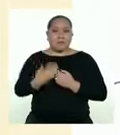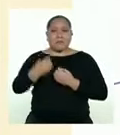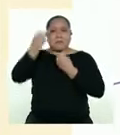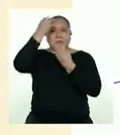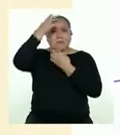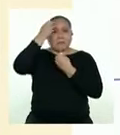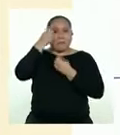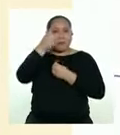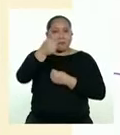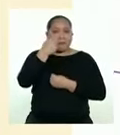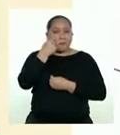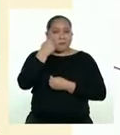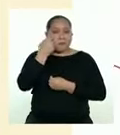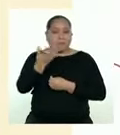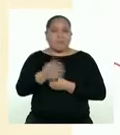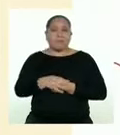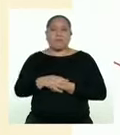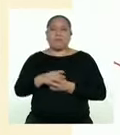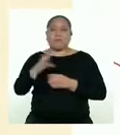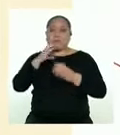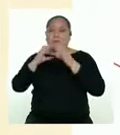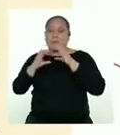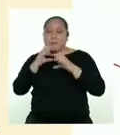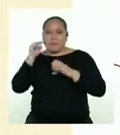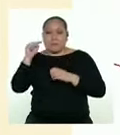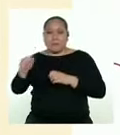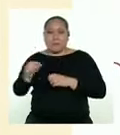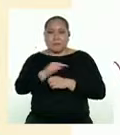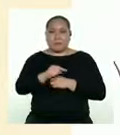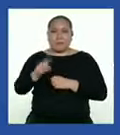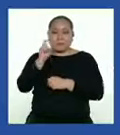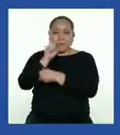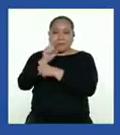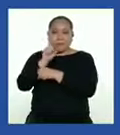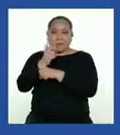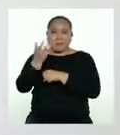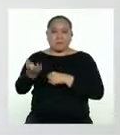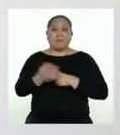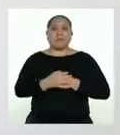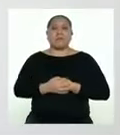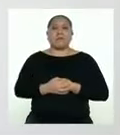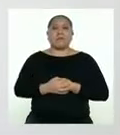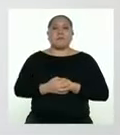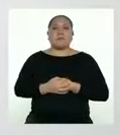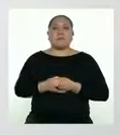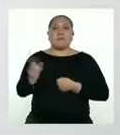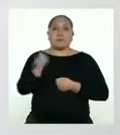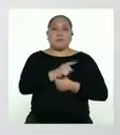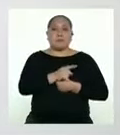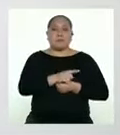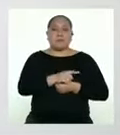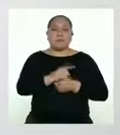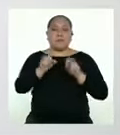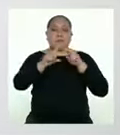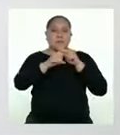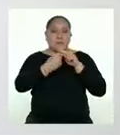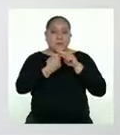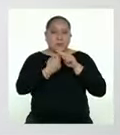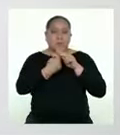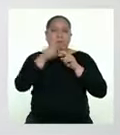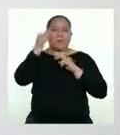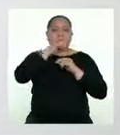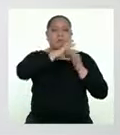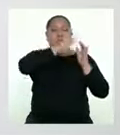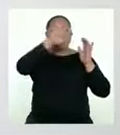informados sobre el coronavirus. Habla con ellas y ellos. ¡Egúcalos! Esta ha sido la introducción general a